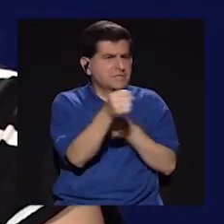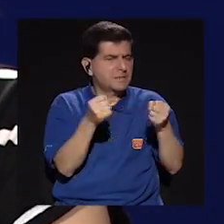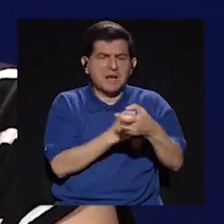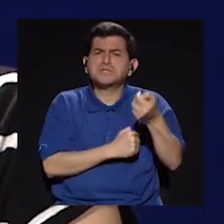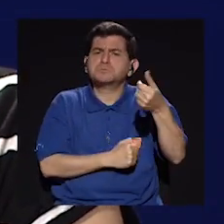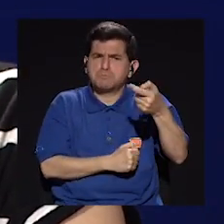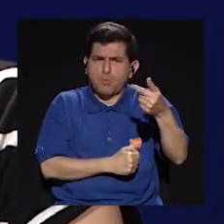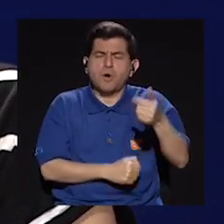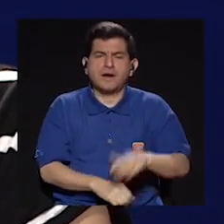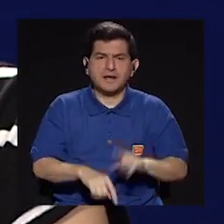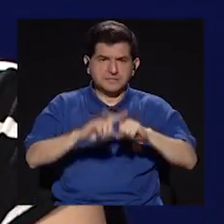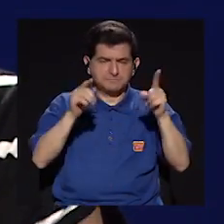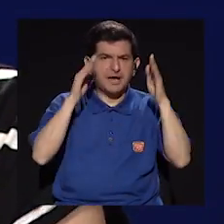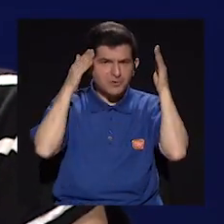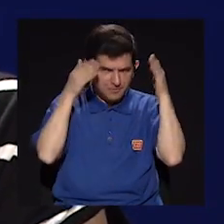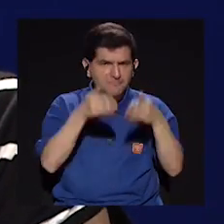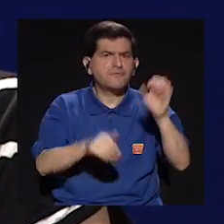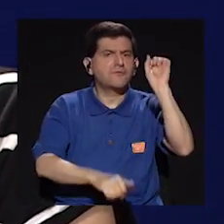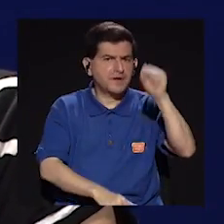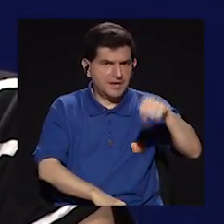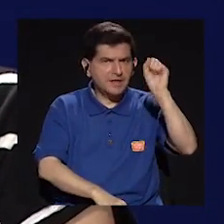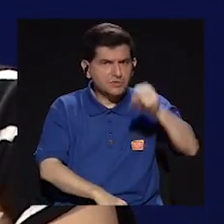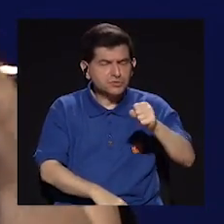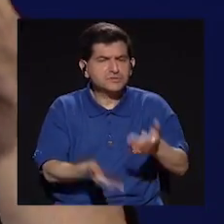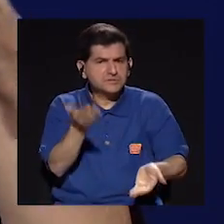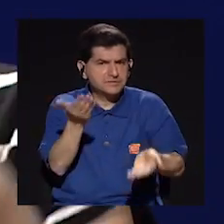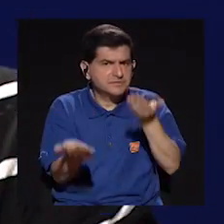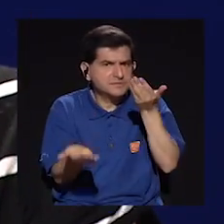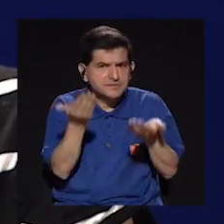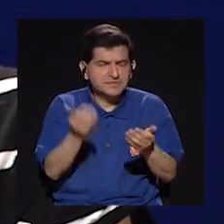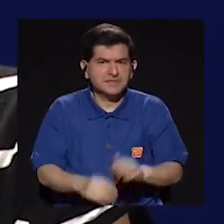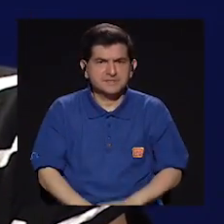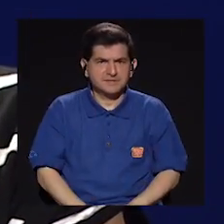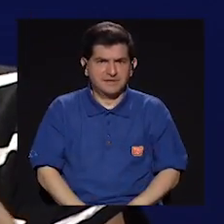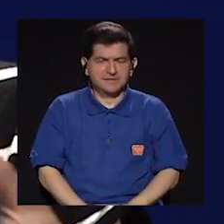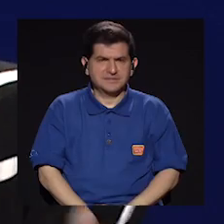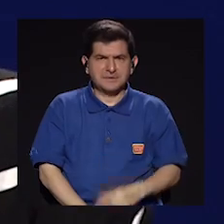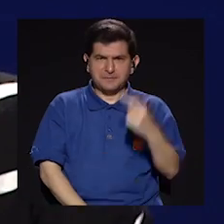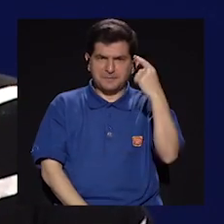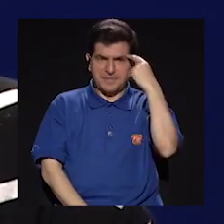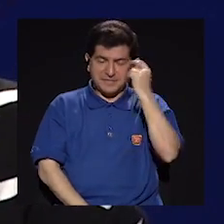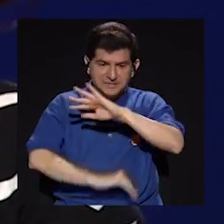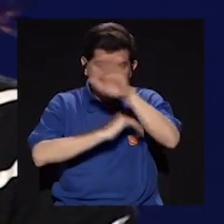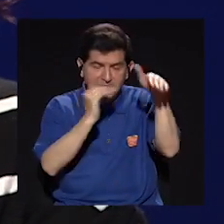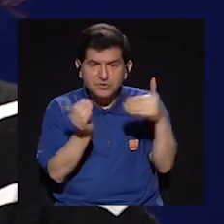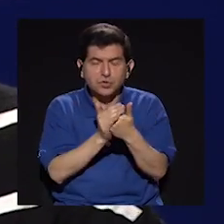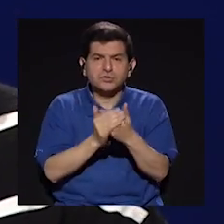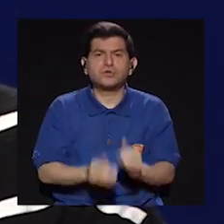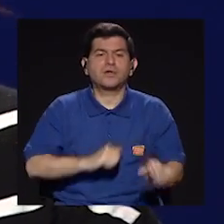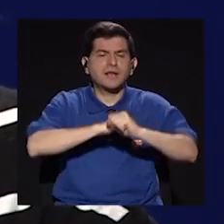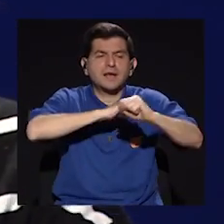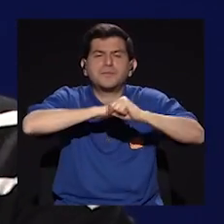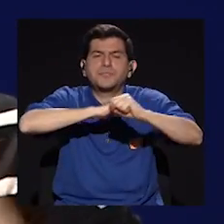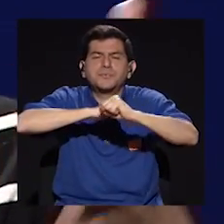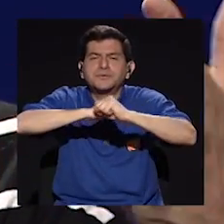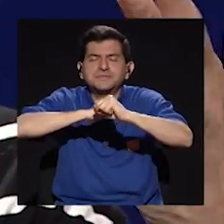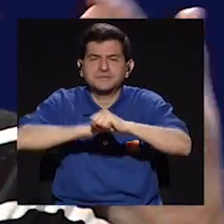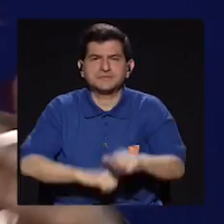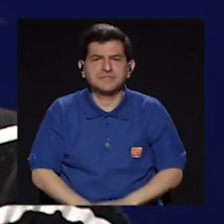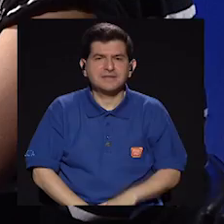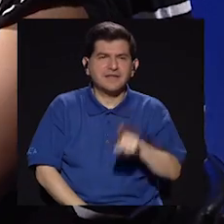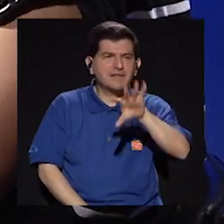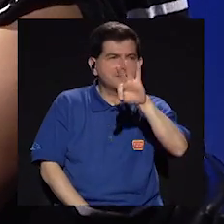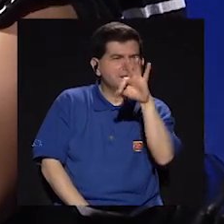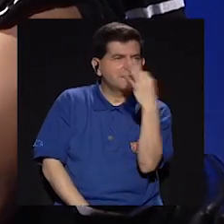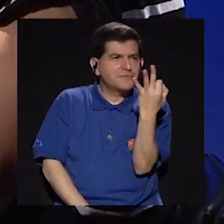salas, en tenerlas en poquitas, pero sí concentrar muchísimo, digamos, como muchísimo todo lo que es publicidad y